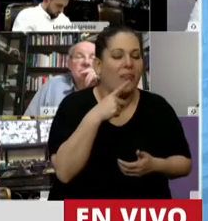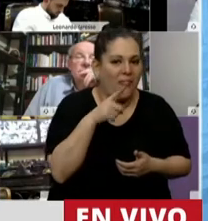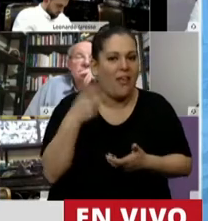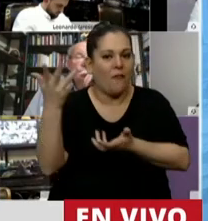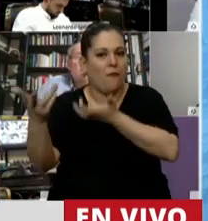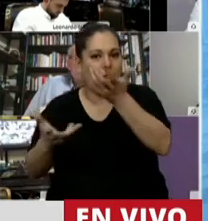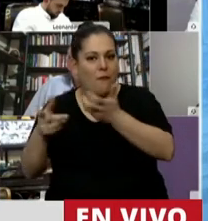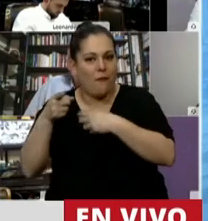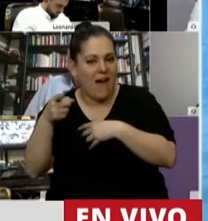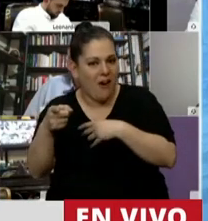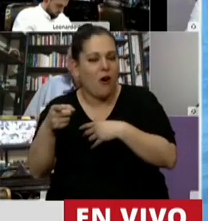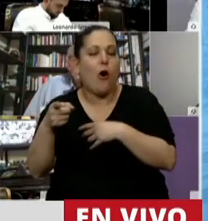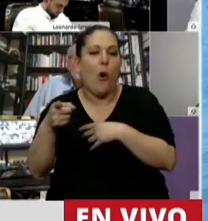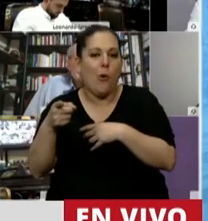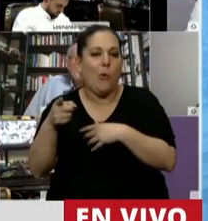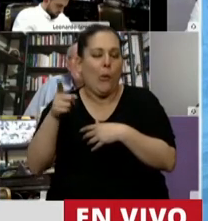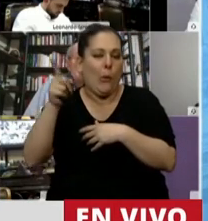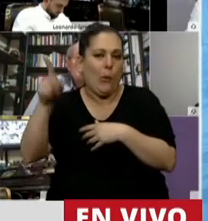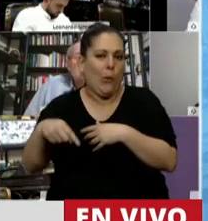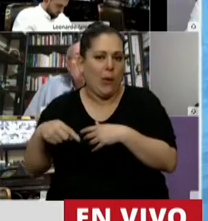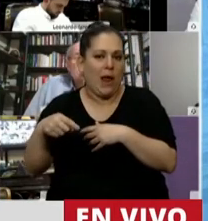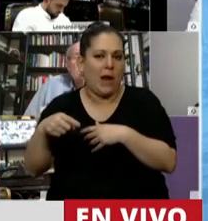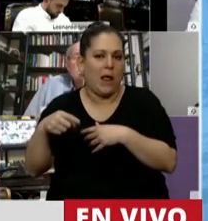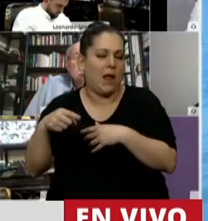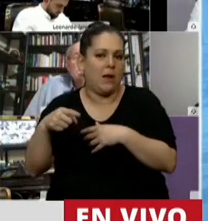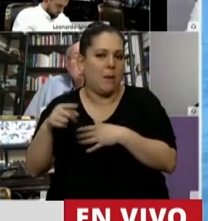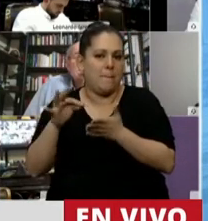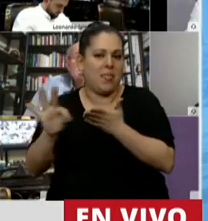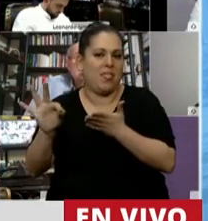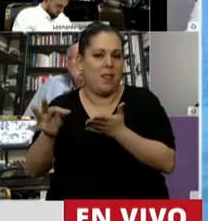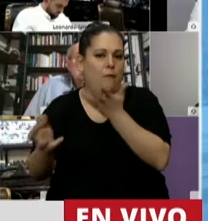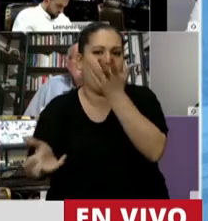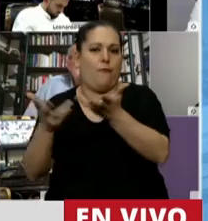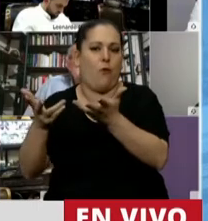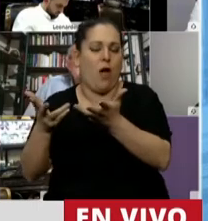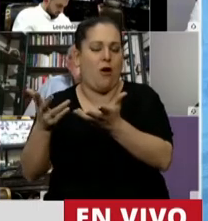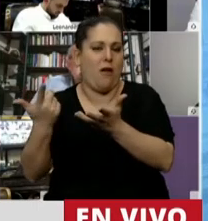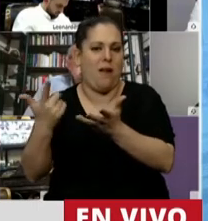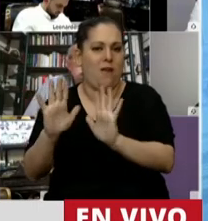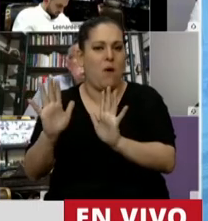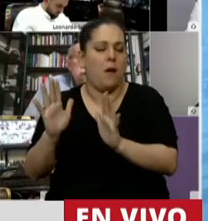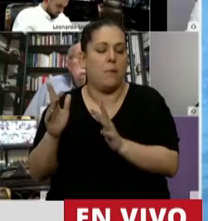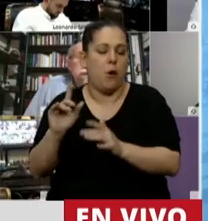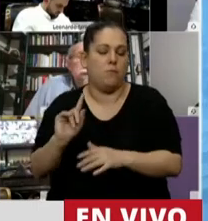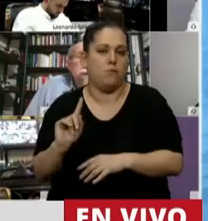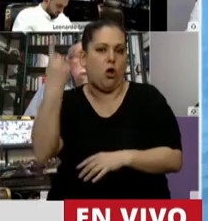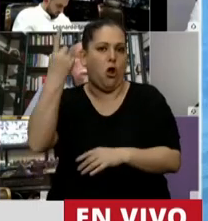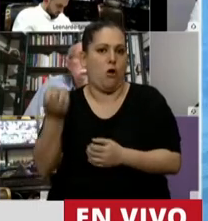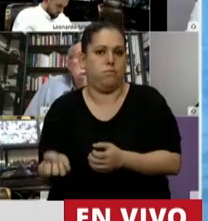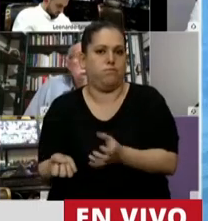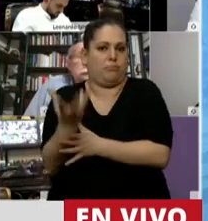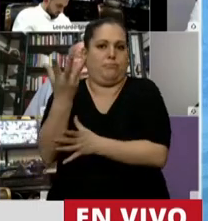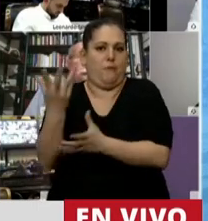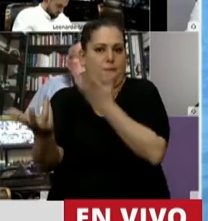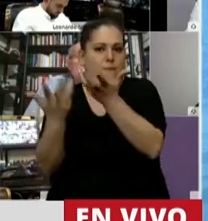aquellos que son provocados. De los que no son provocados, mejor dicho. De esta manera, el titular de una